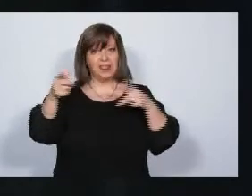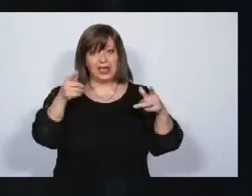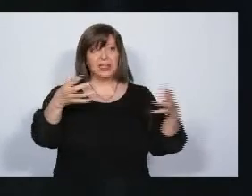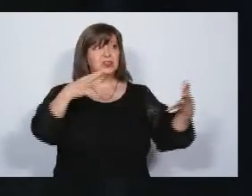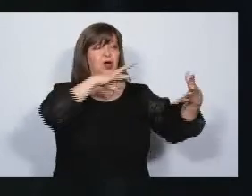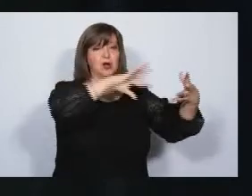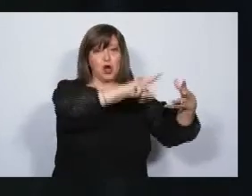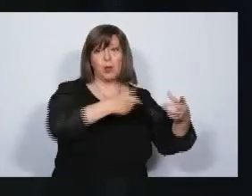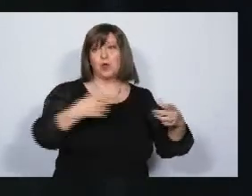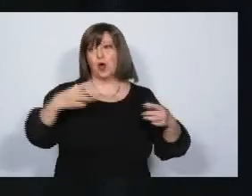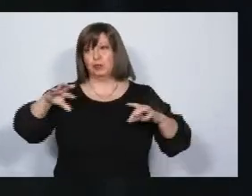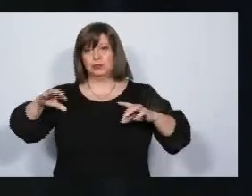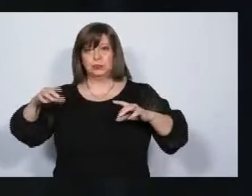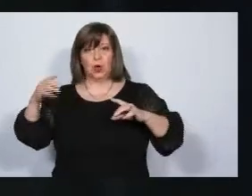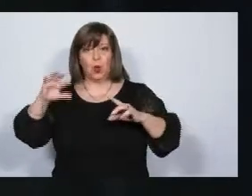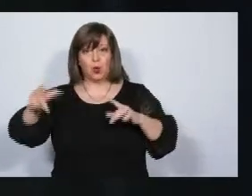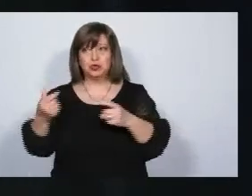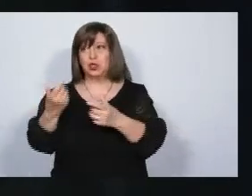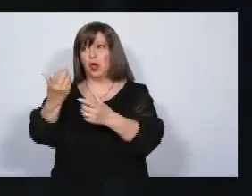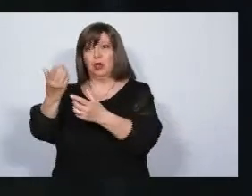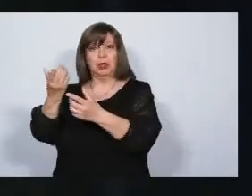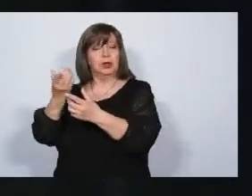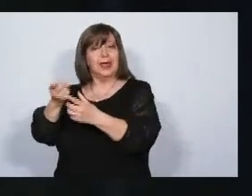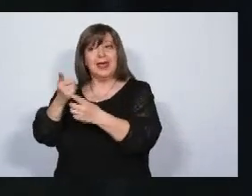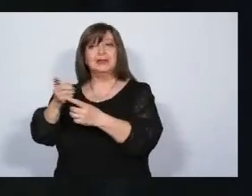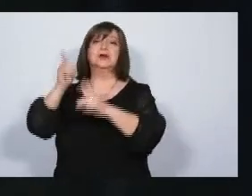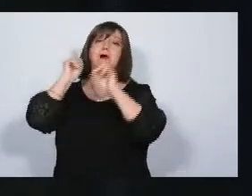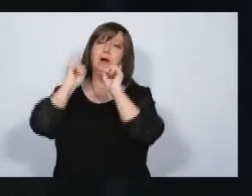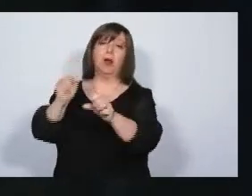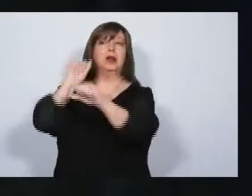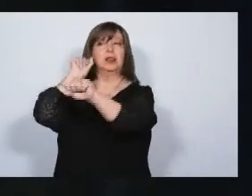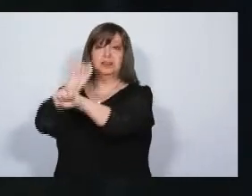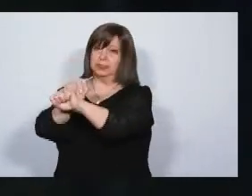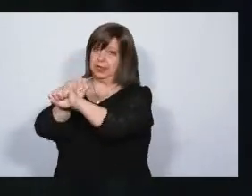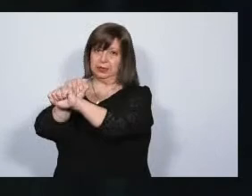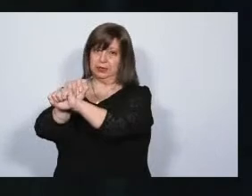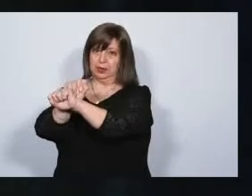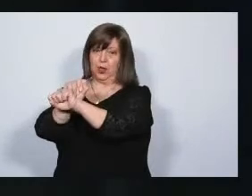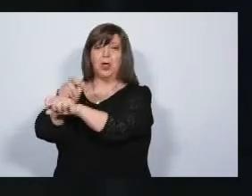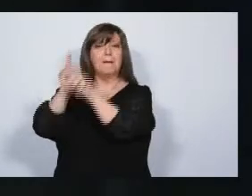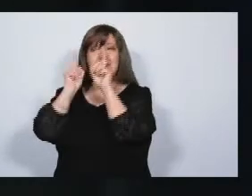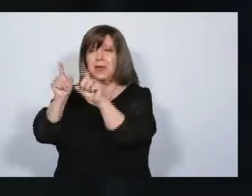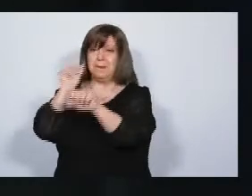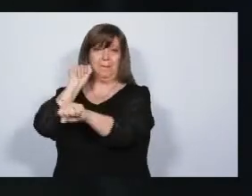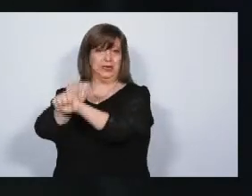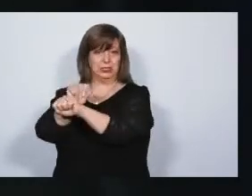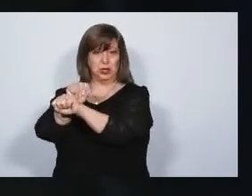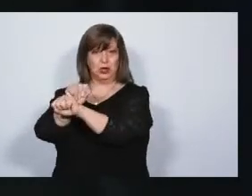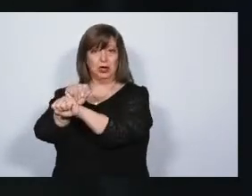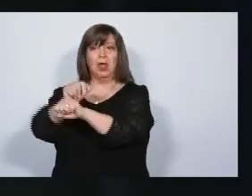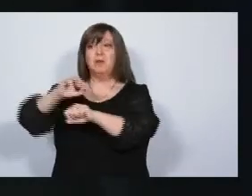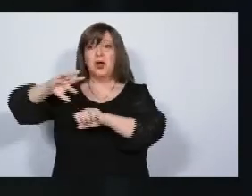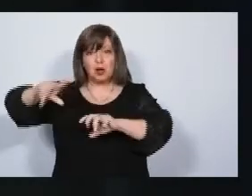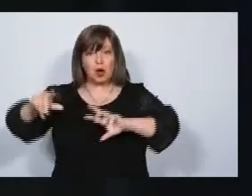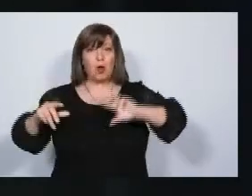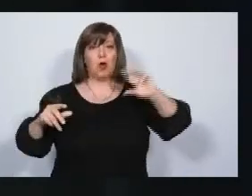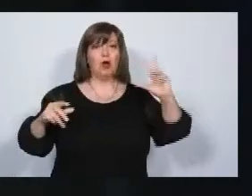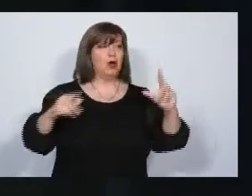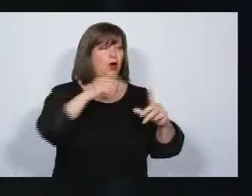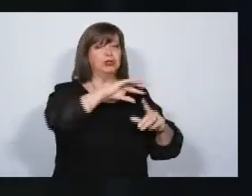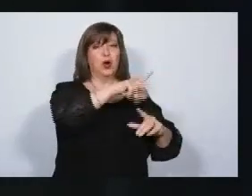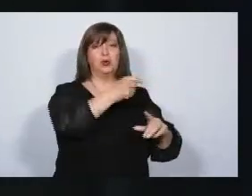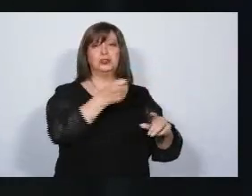El robo, el hurto, también deben tener prisión efectiva. Esa prisión, ese robo y hurto hoy